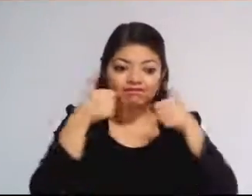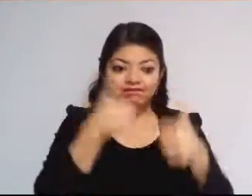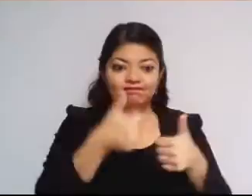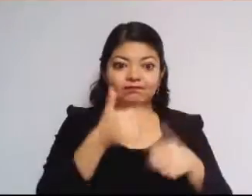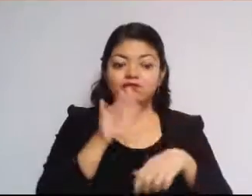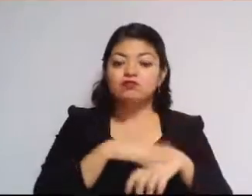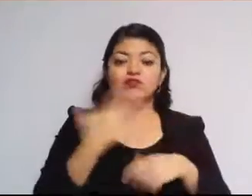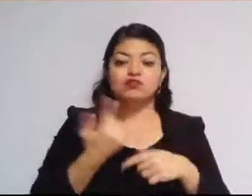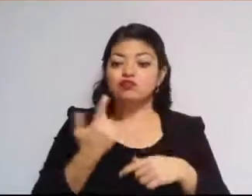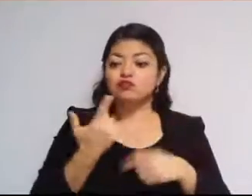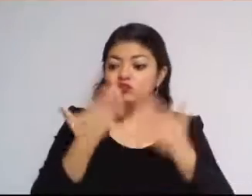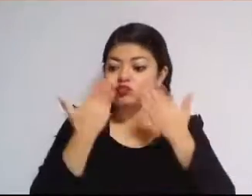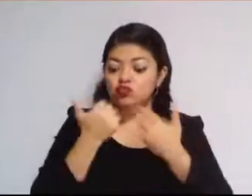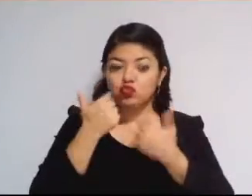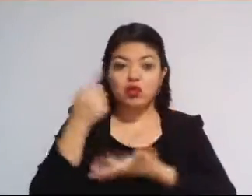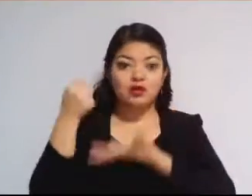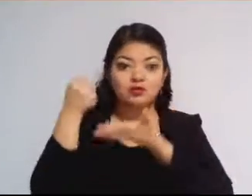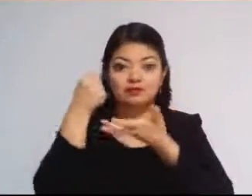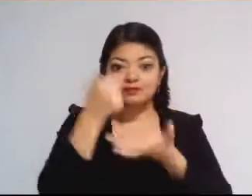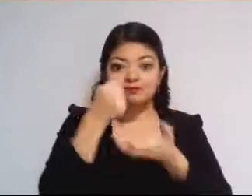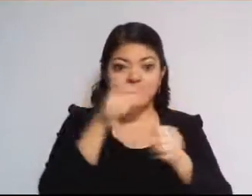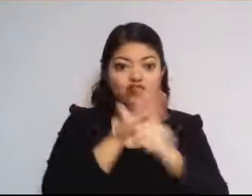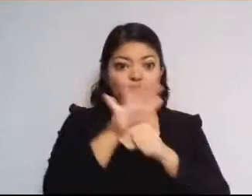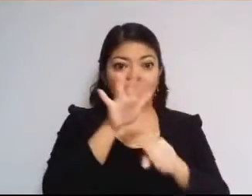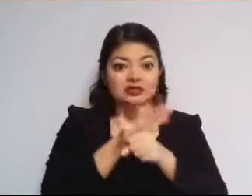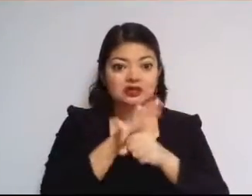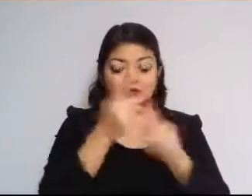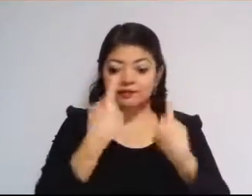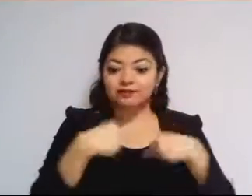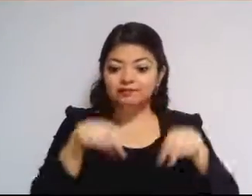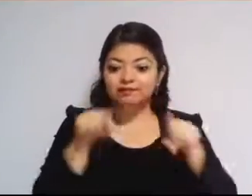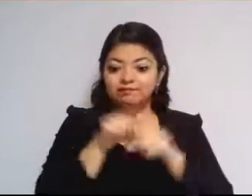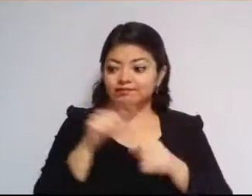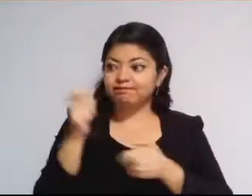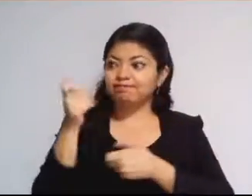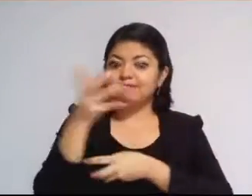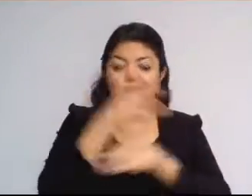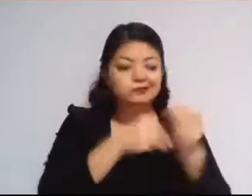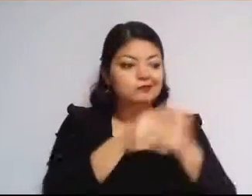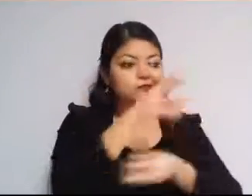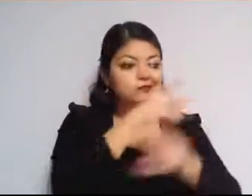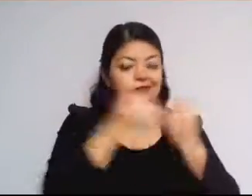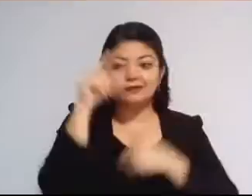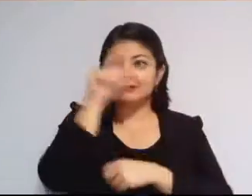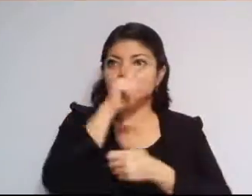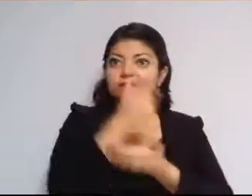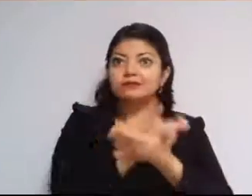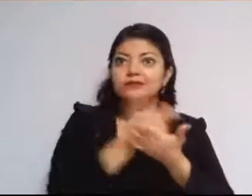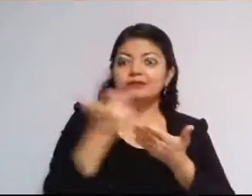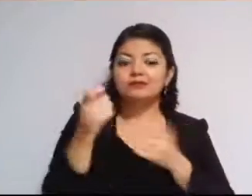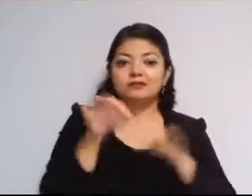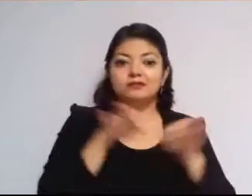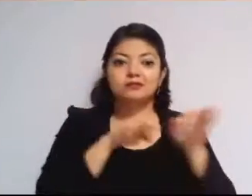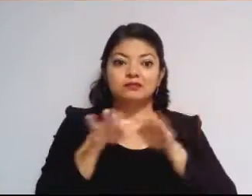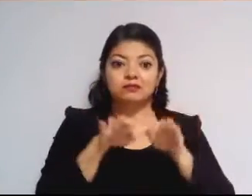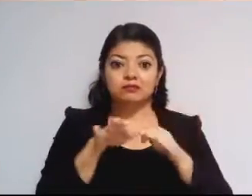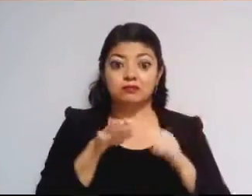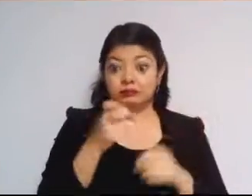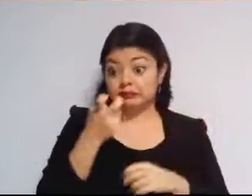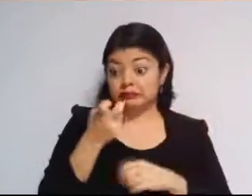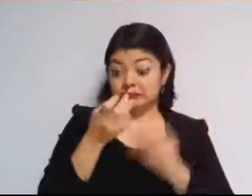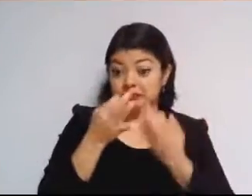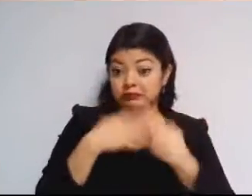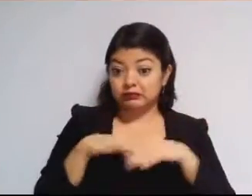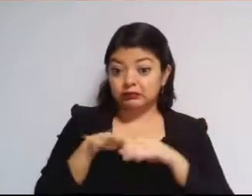cuenta con un presupuesto económico de acuerdo a la percepción económica de cada familia. Y es que hay que resaltar que en